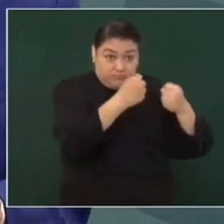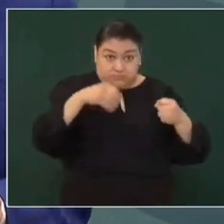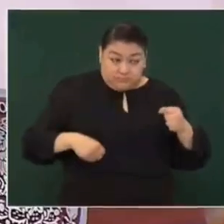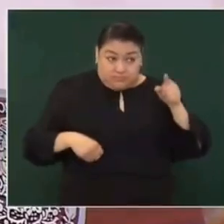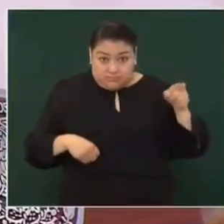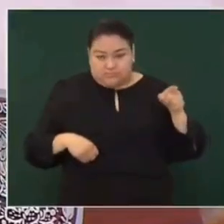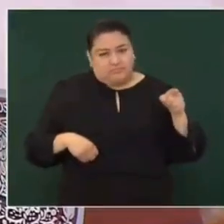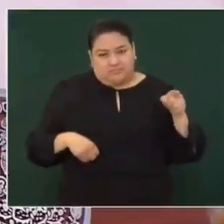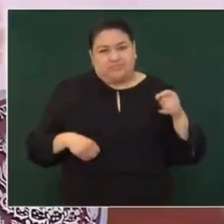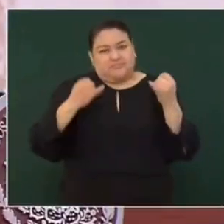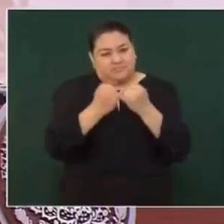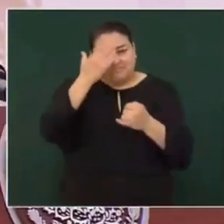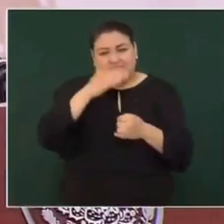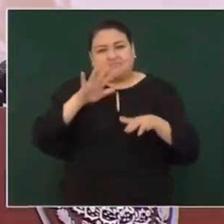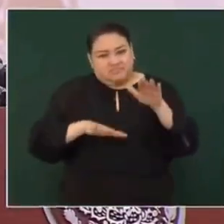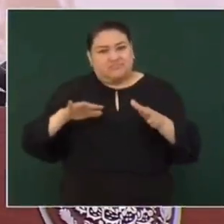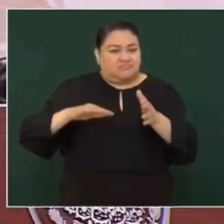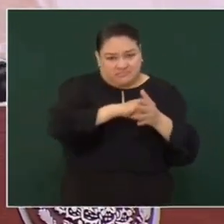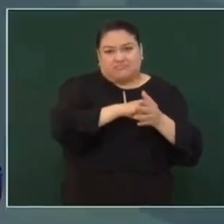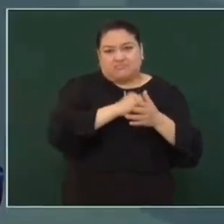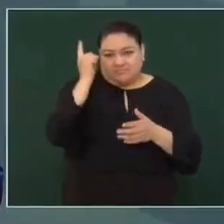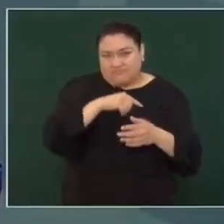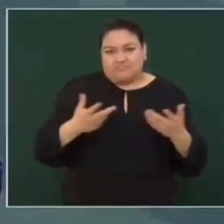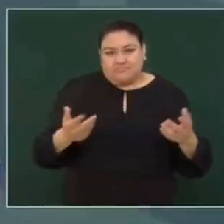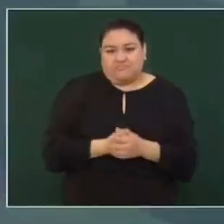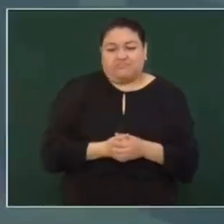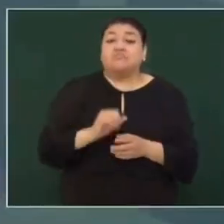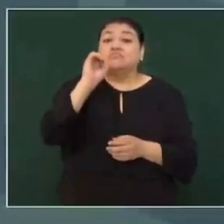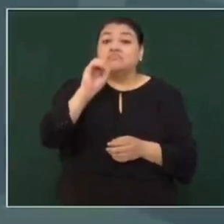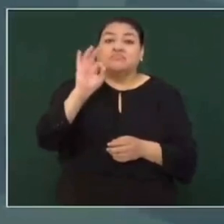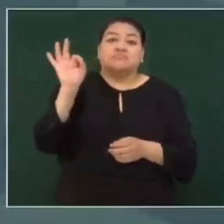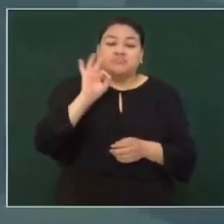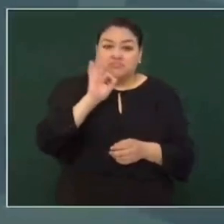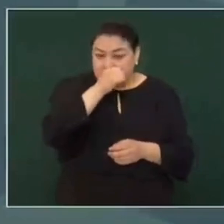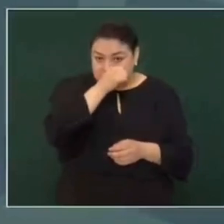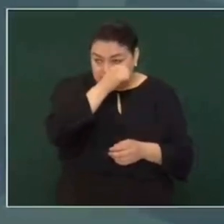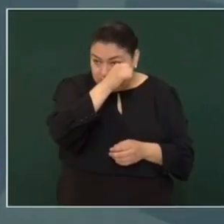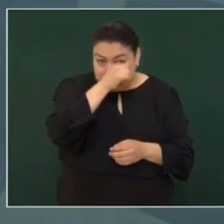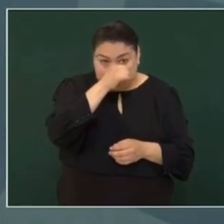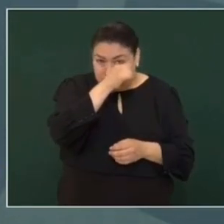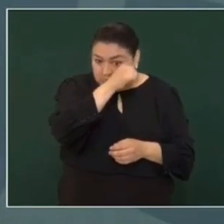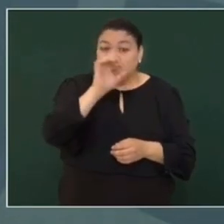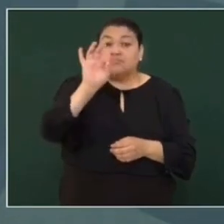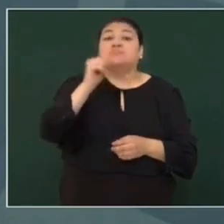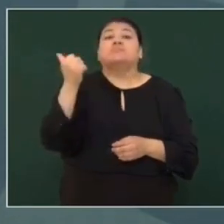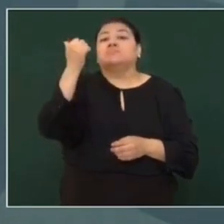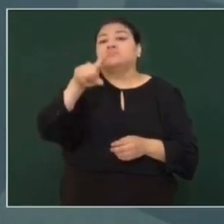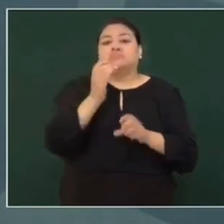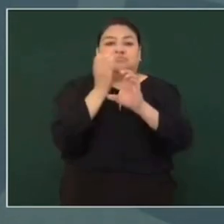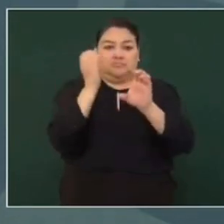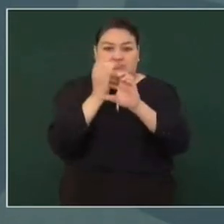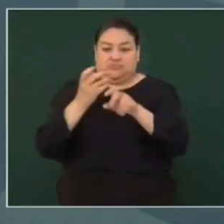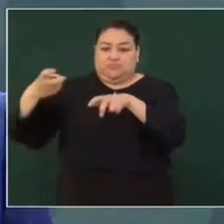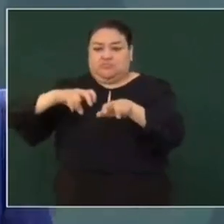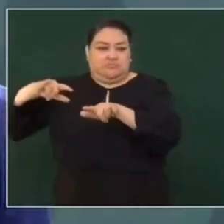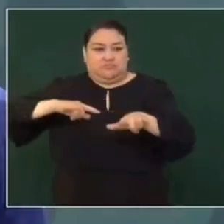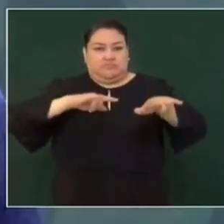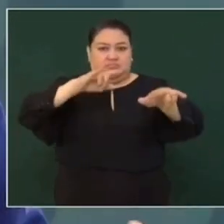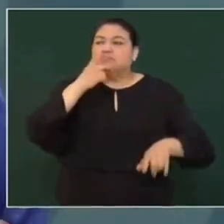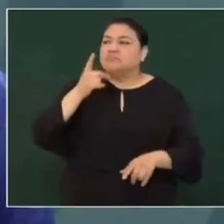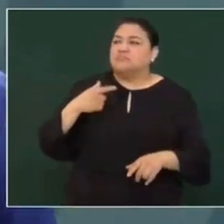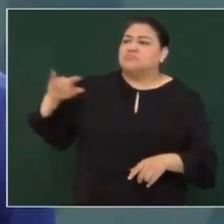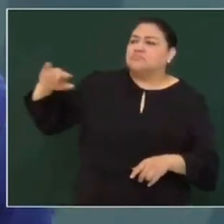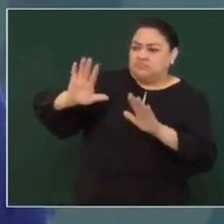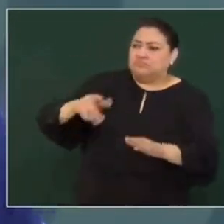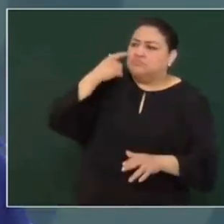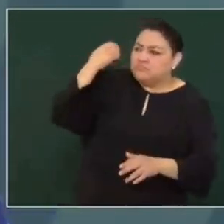accidentes, porque hasta ahí llega. O los autobuses que llegan los dueños y dicen cuando se